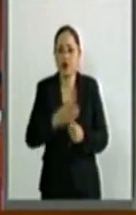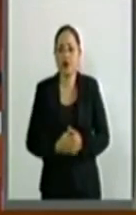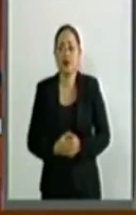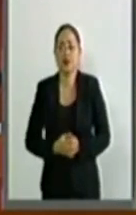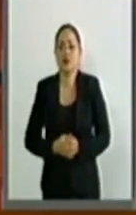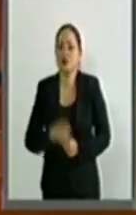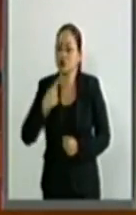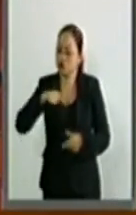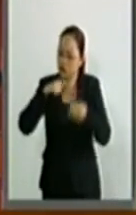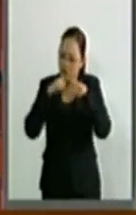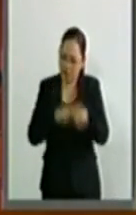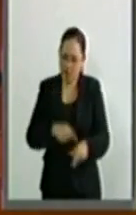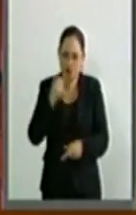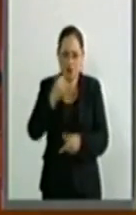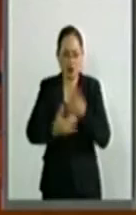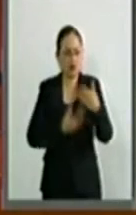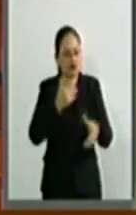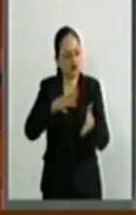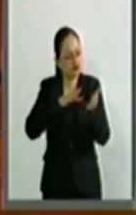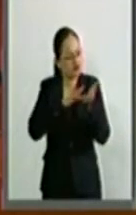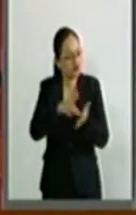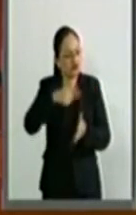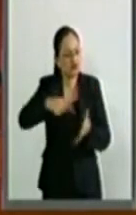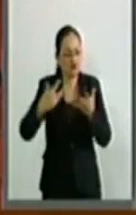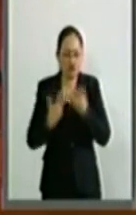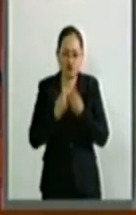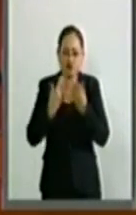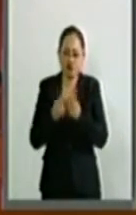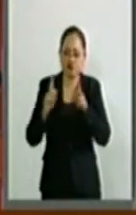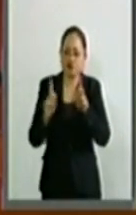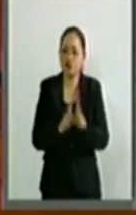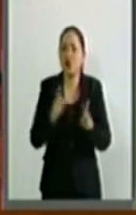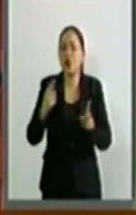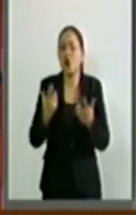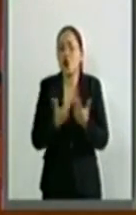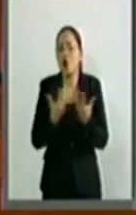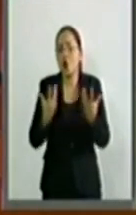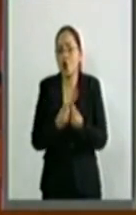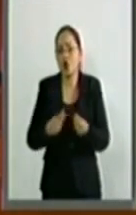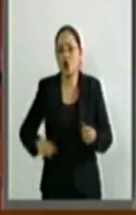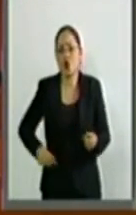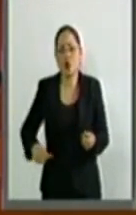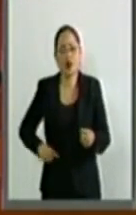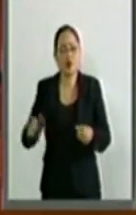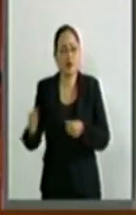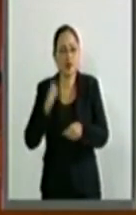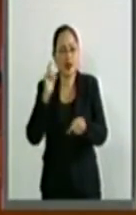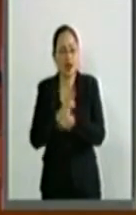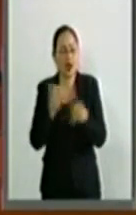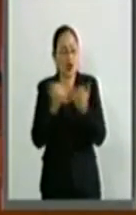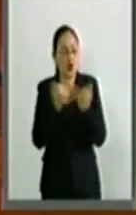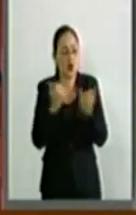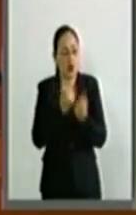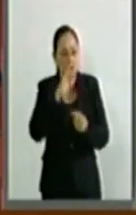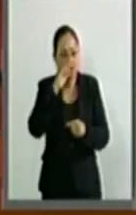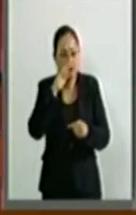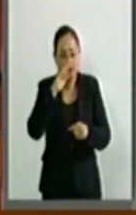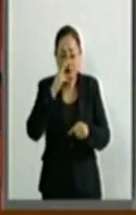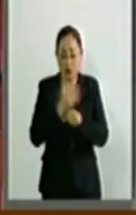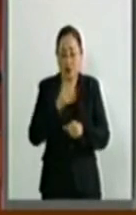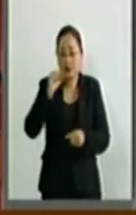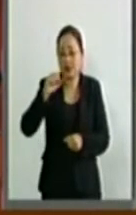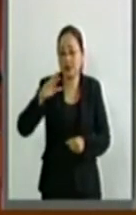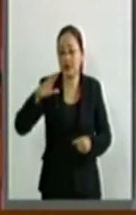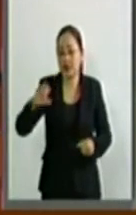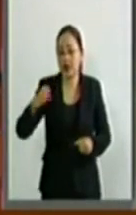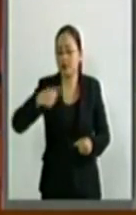seguiremos haciendo y seguiremos al lado del Gobierno Federal y de la Secretaria de Relaciones Exteriores buscando